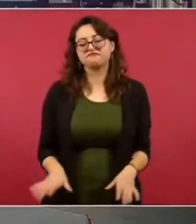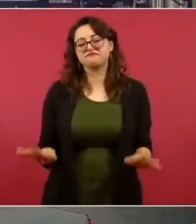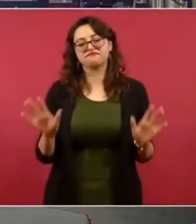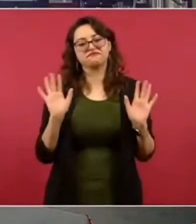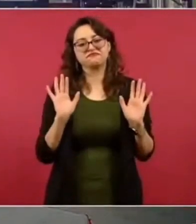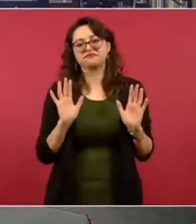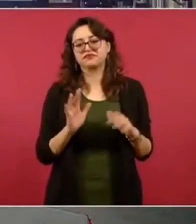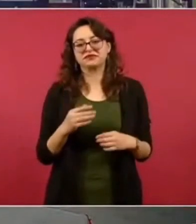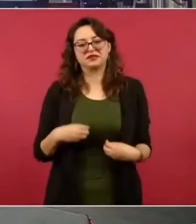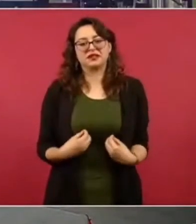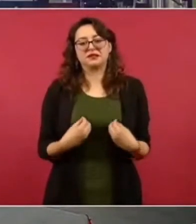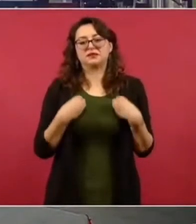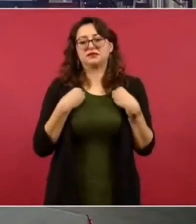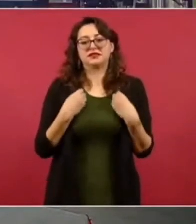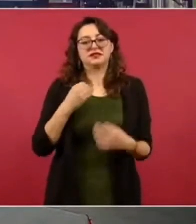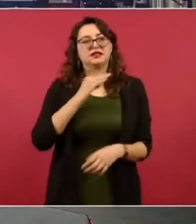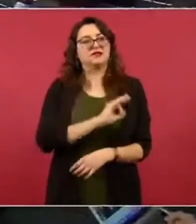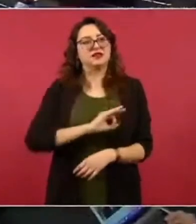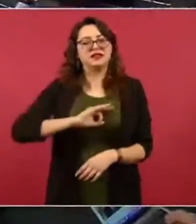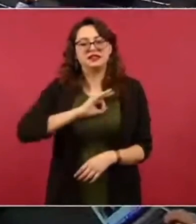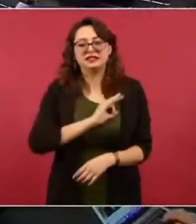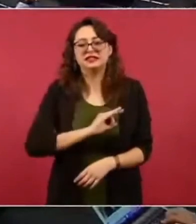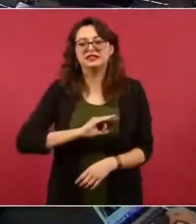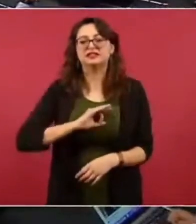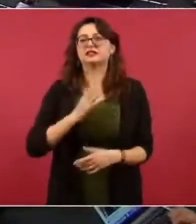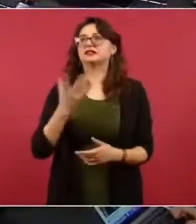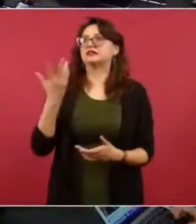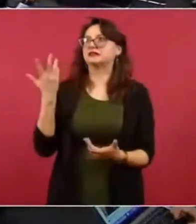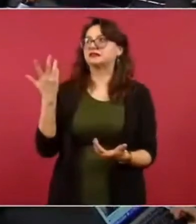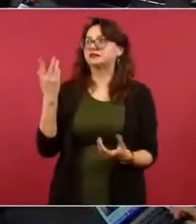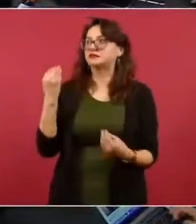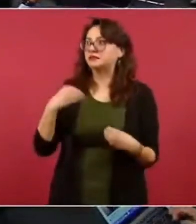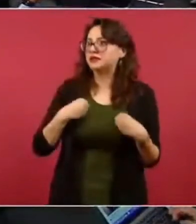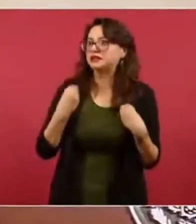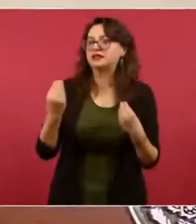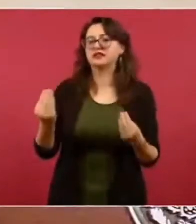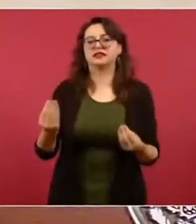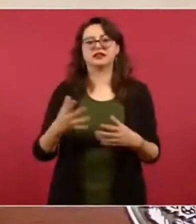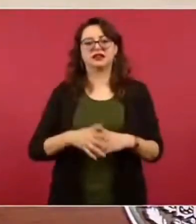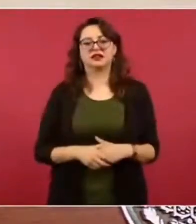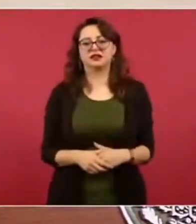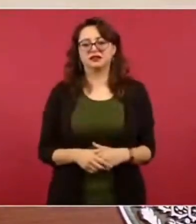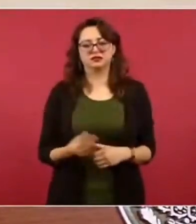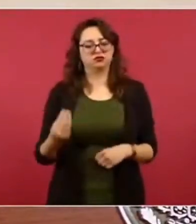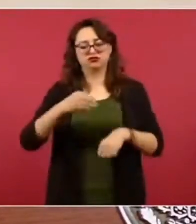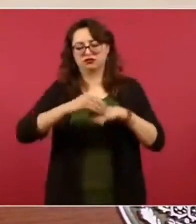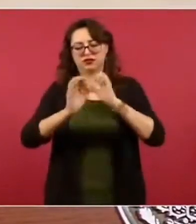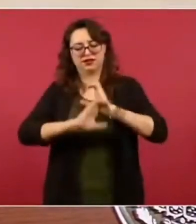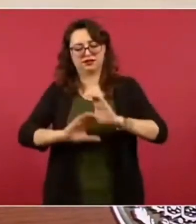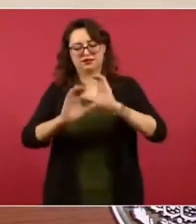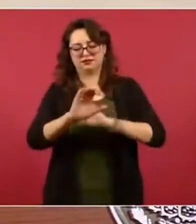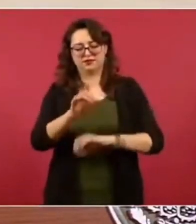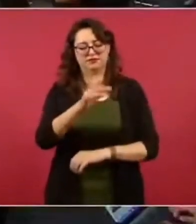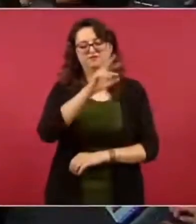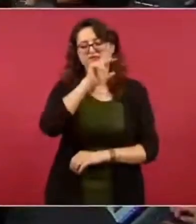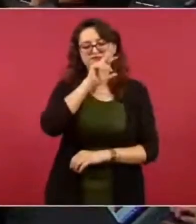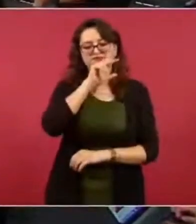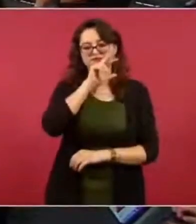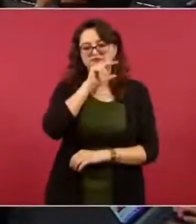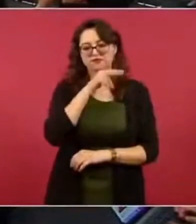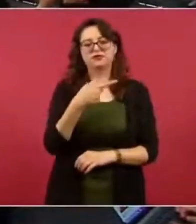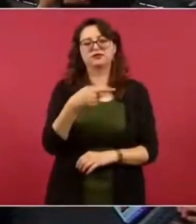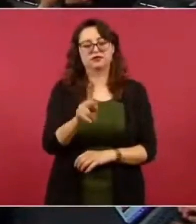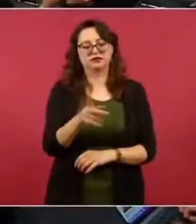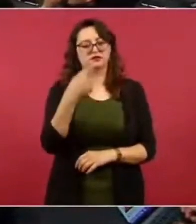sublime, lo más bello, gracias a la vida que nos ha dado tanto. Ya no vamos a poner esa canción. Pero ahora sí